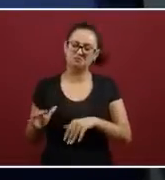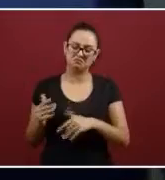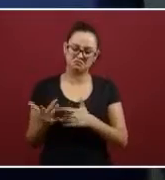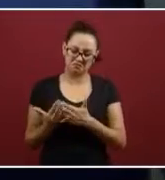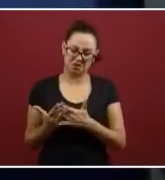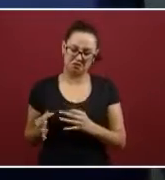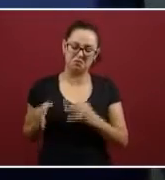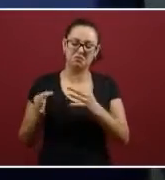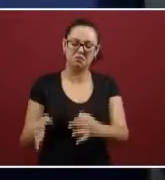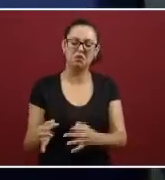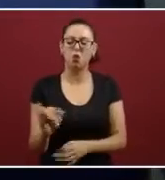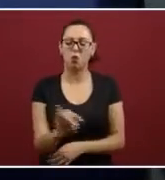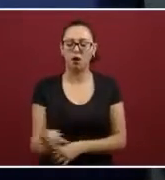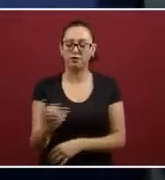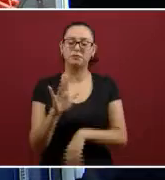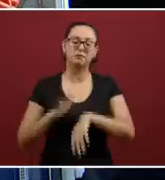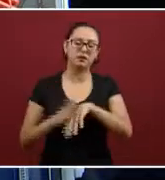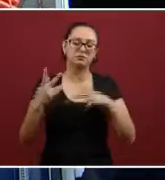en dicho evento.